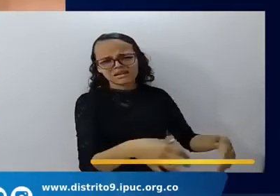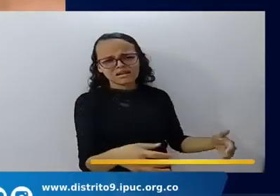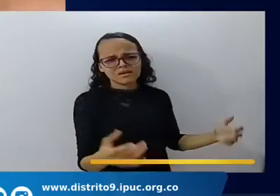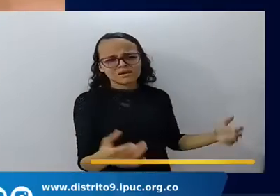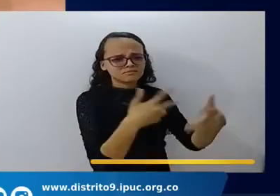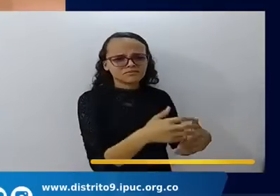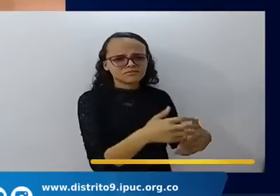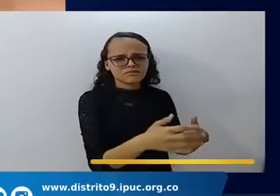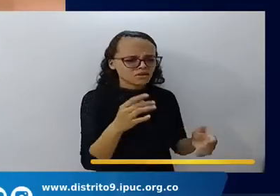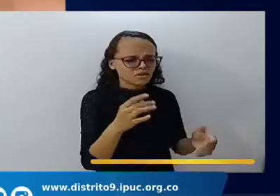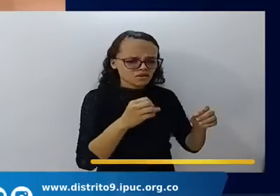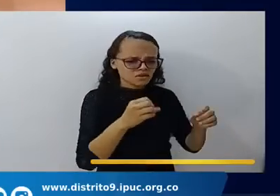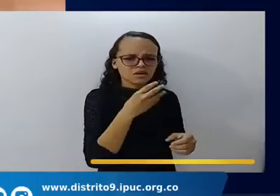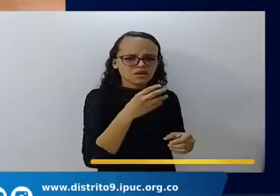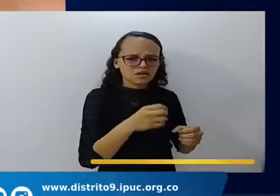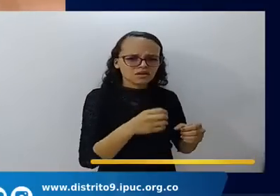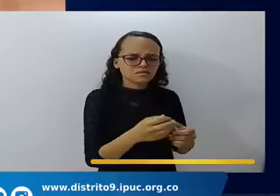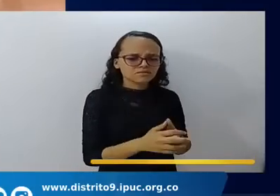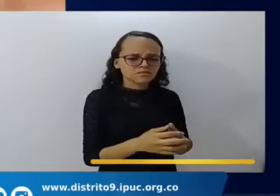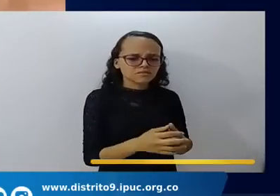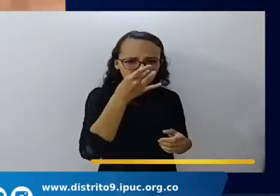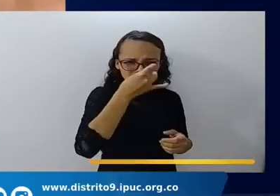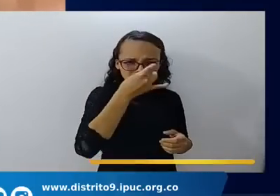¿Tú quieres vivir aquí en este basurero?